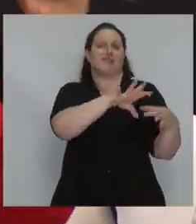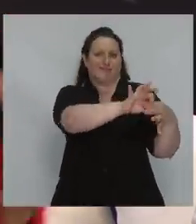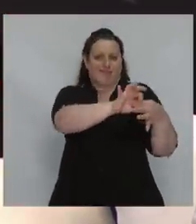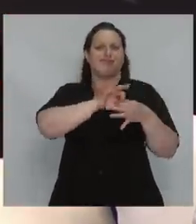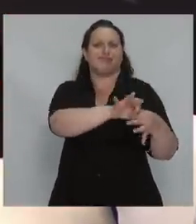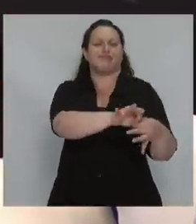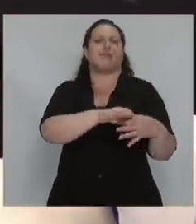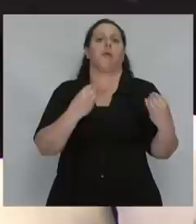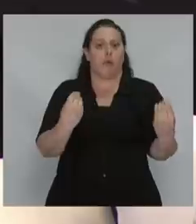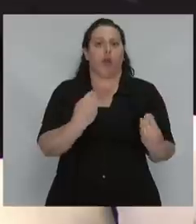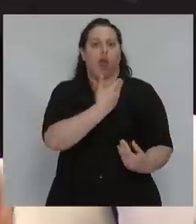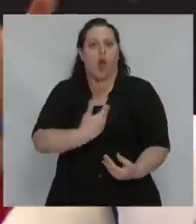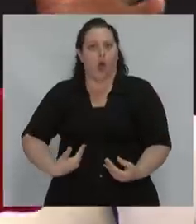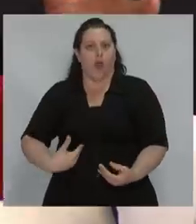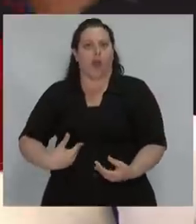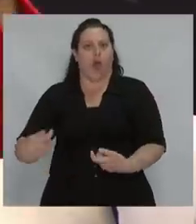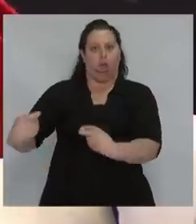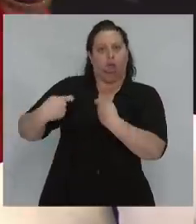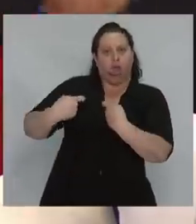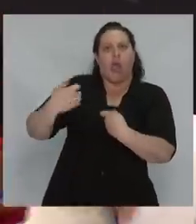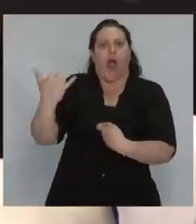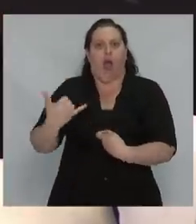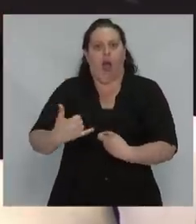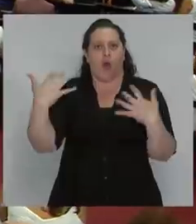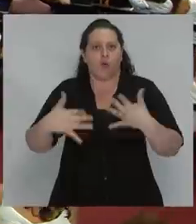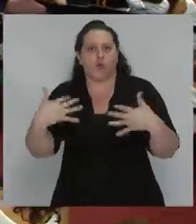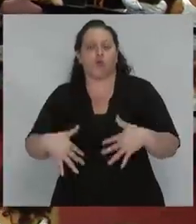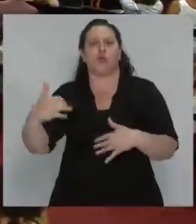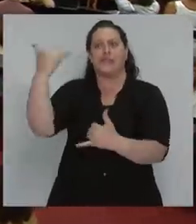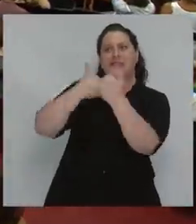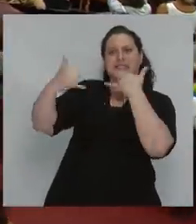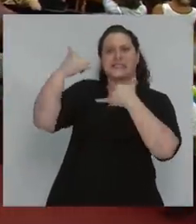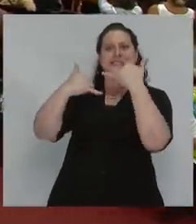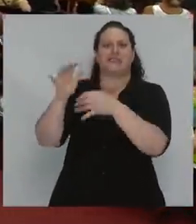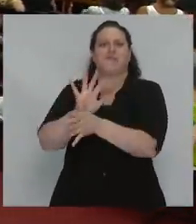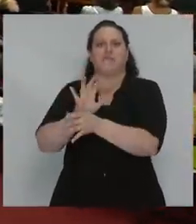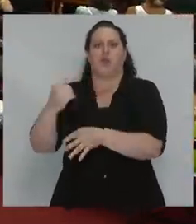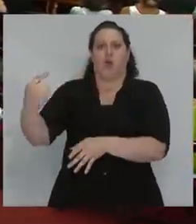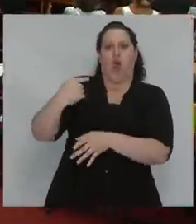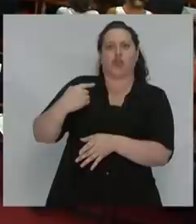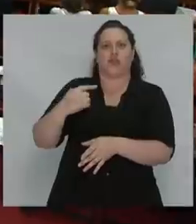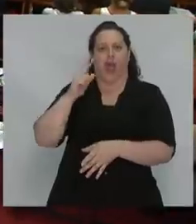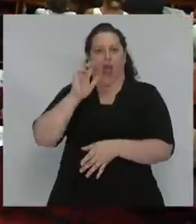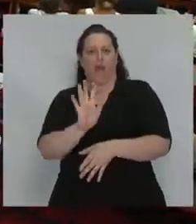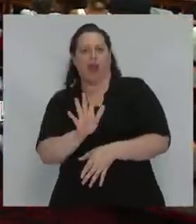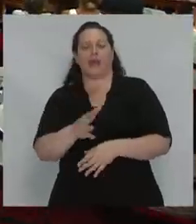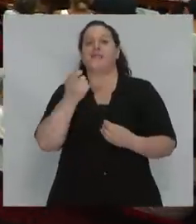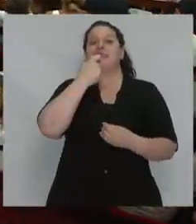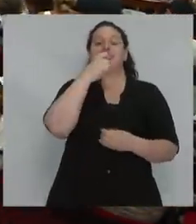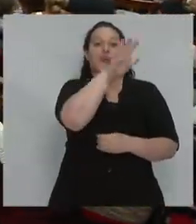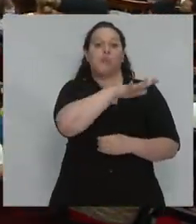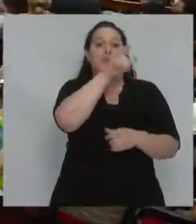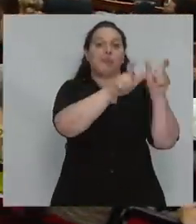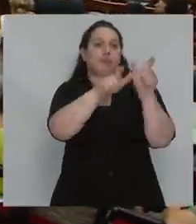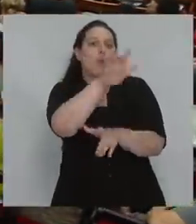reciben muchas presiones. Es que los gobiernos reciben muchas llamadas de teléfono amenazantes. Pero si el pueblo está en la calle, tienen ahí un